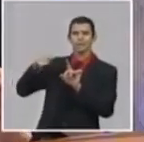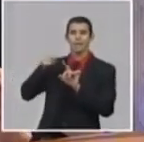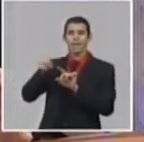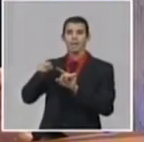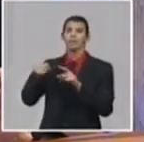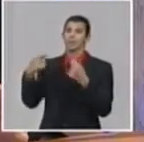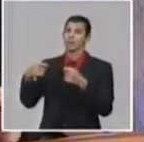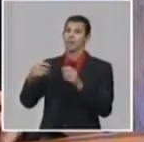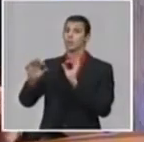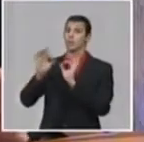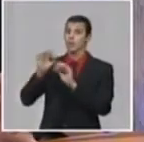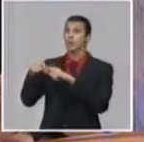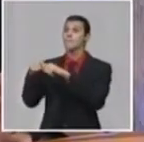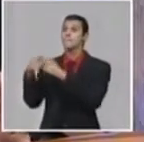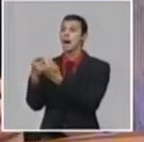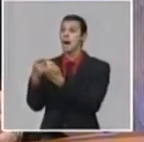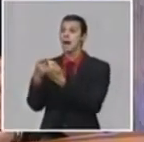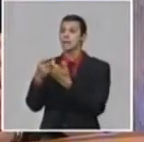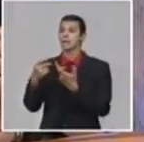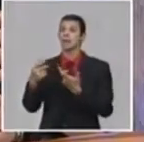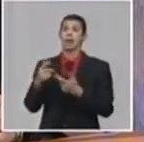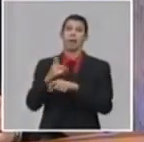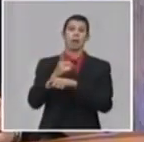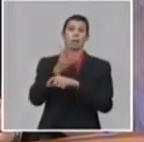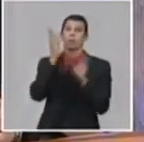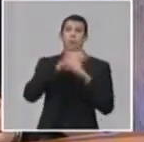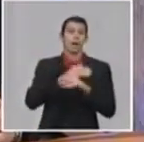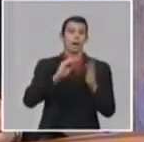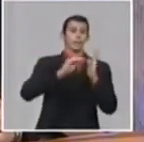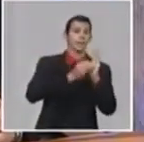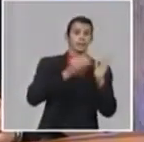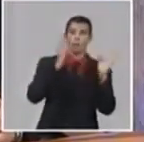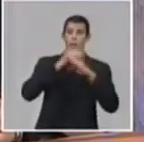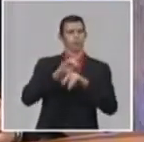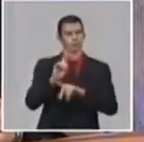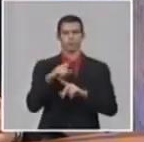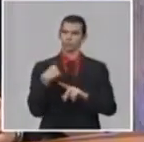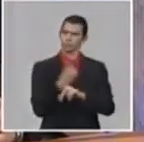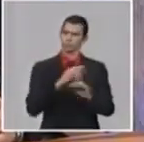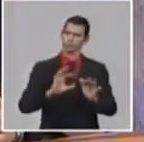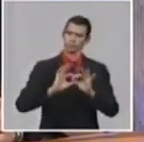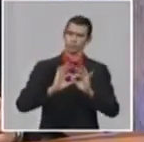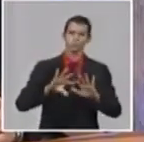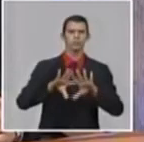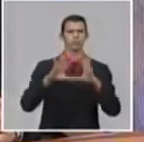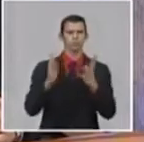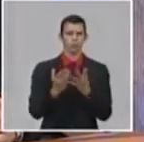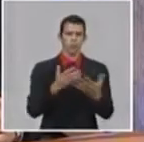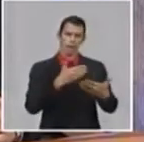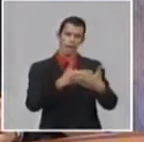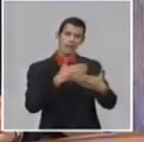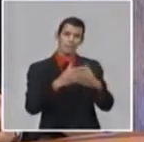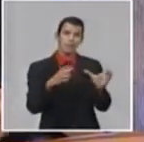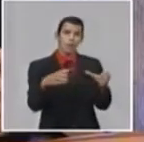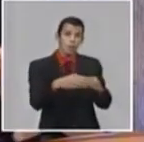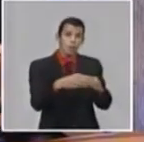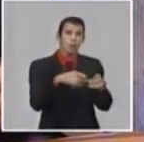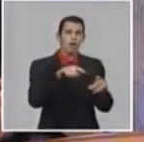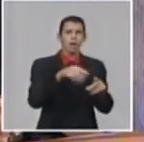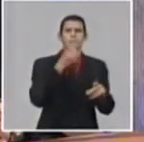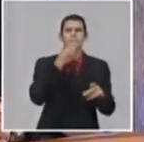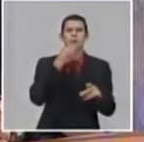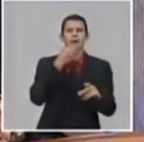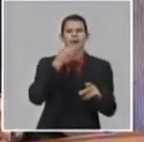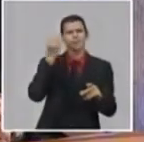protección. Y aquí con un vínculo con otras empresas del país, con un vínculo con la Unión de Justas Militares, y sobre todo también se ha